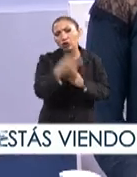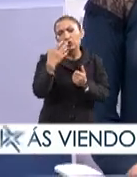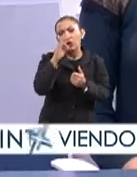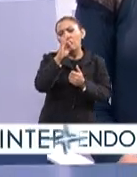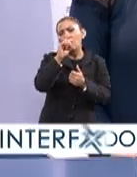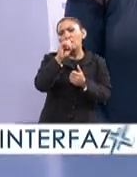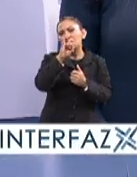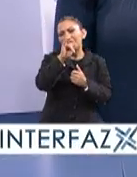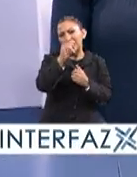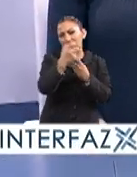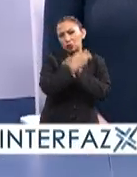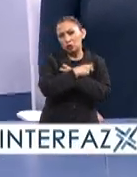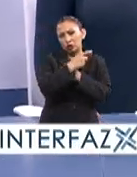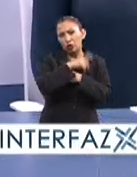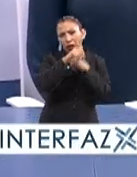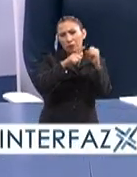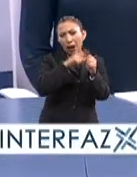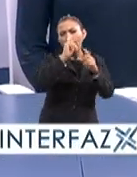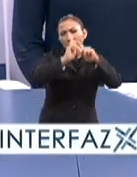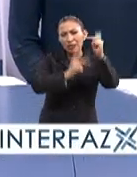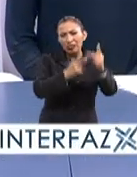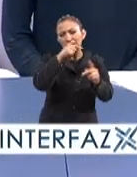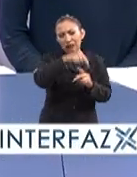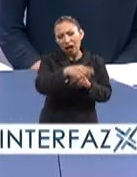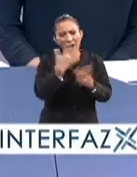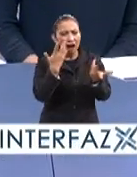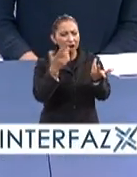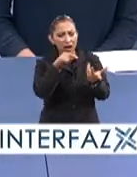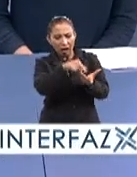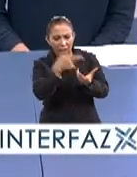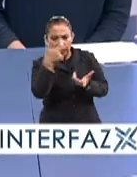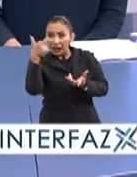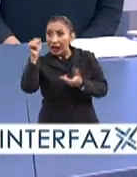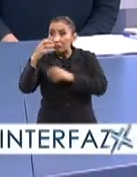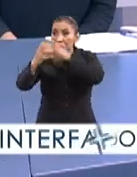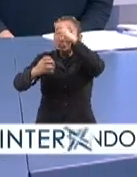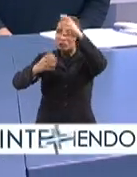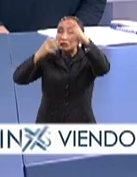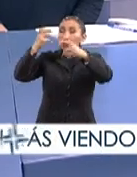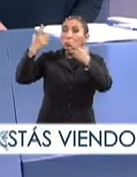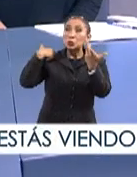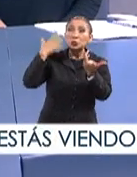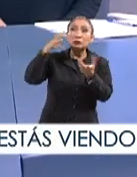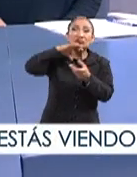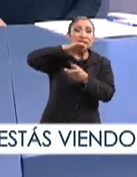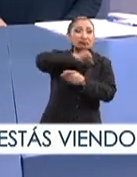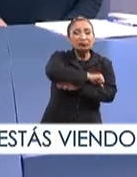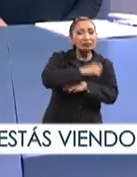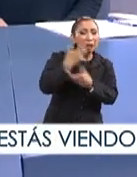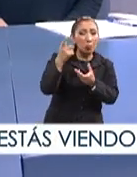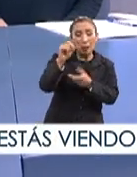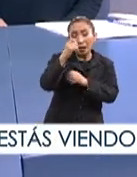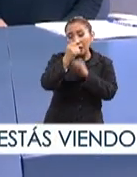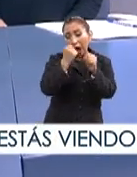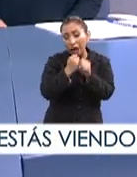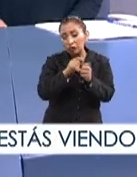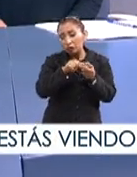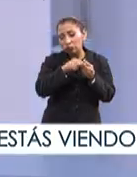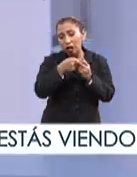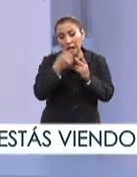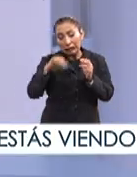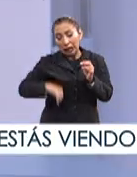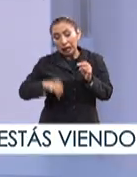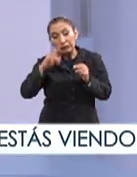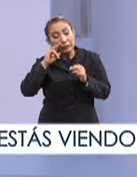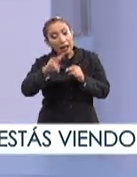fósiles. Entonces eso nos pone una gran cantidad de gases de efecto invernadero en la atmósfera. Entonces de unos 20 años para acá se retoma